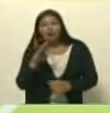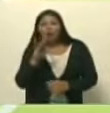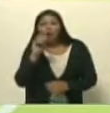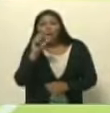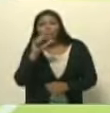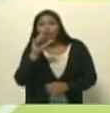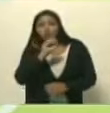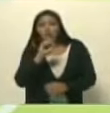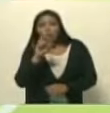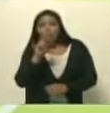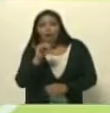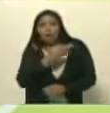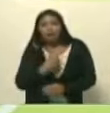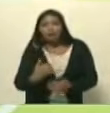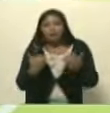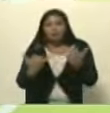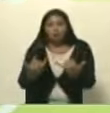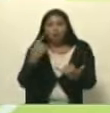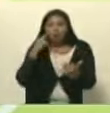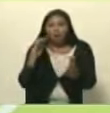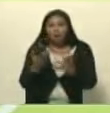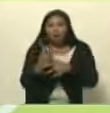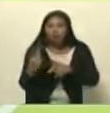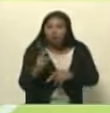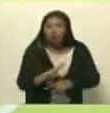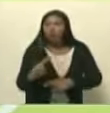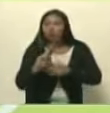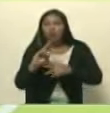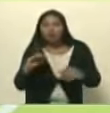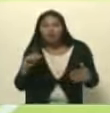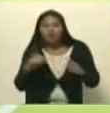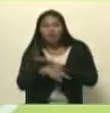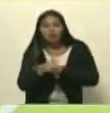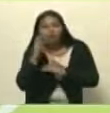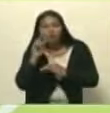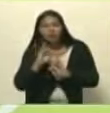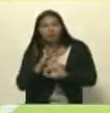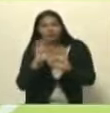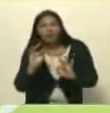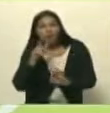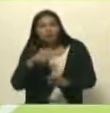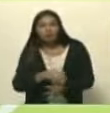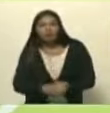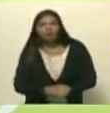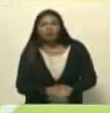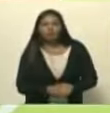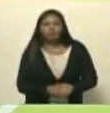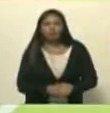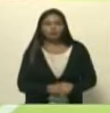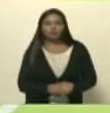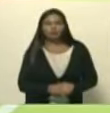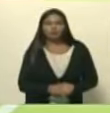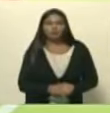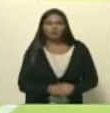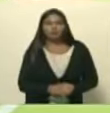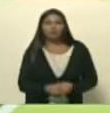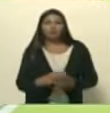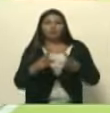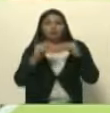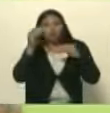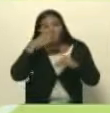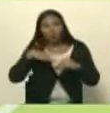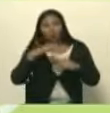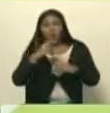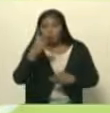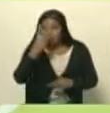logró ese vacío utilizó ese vacío donde los los pueblos la gente los